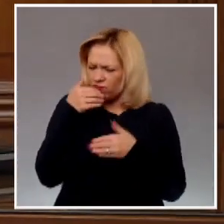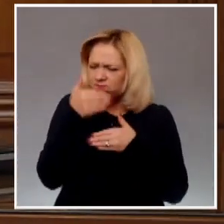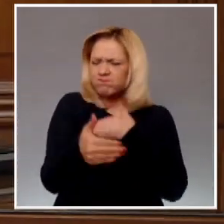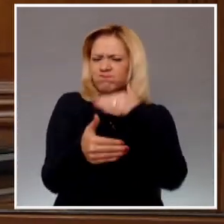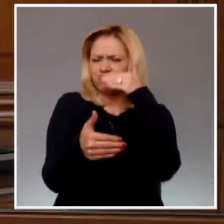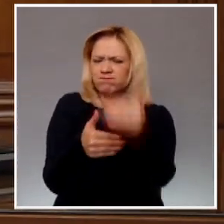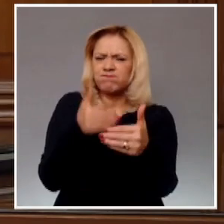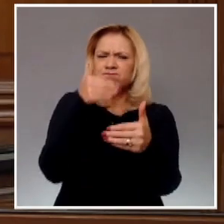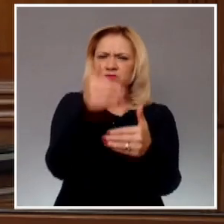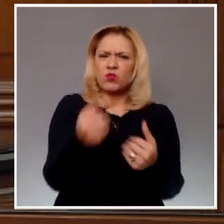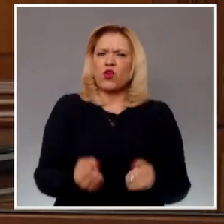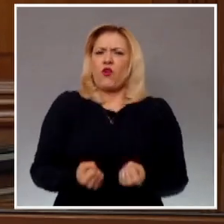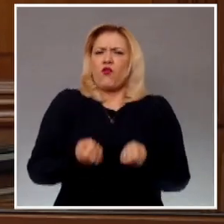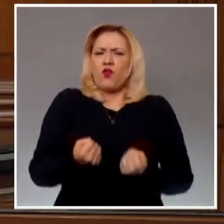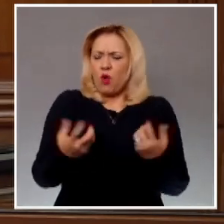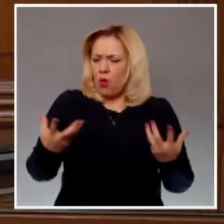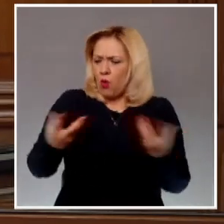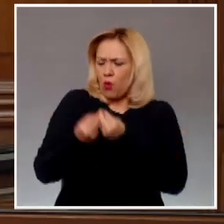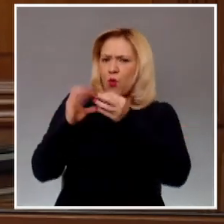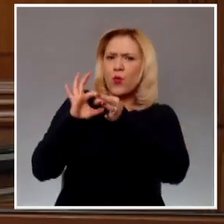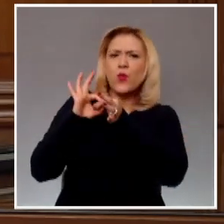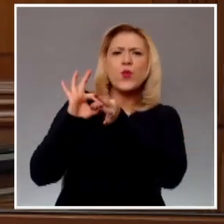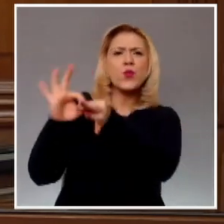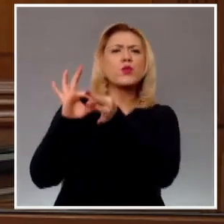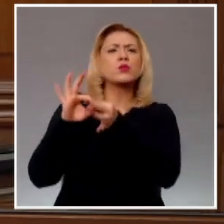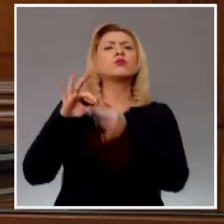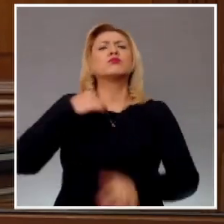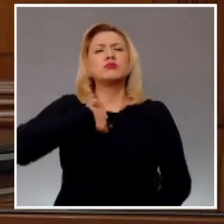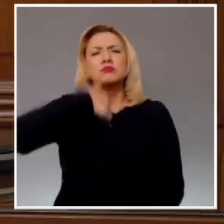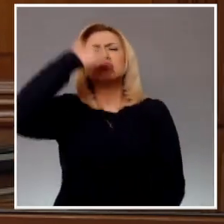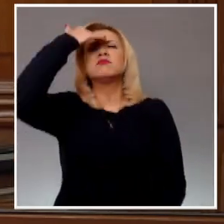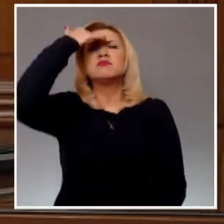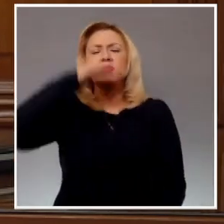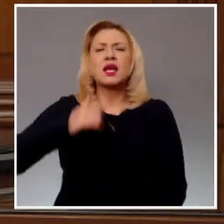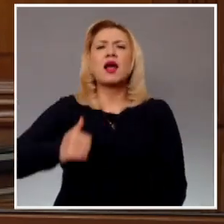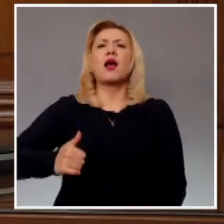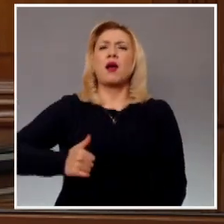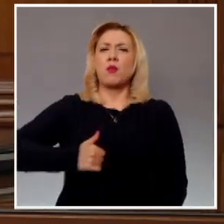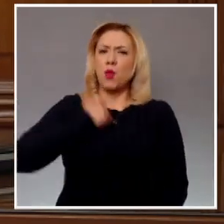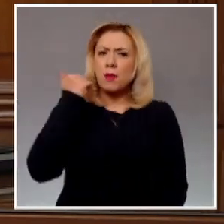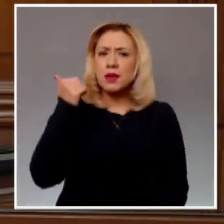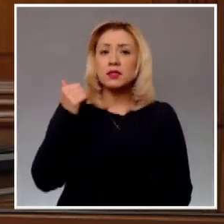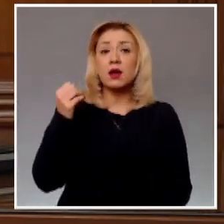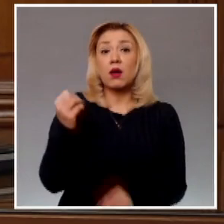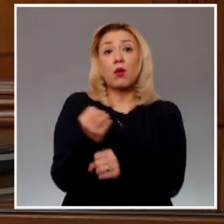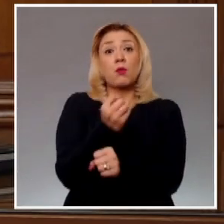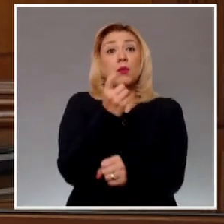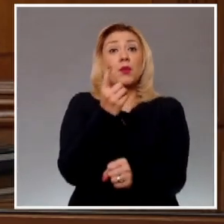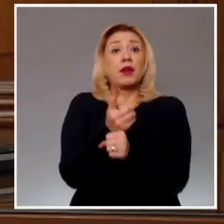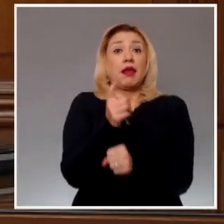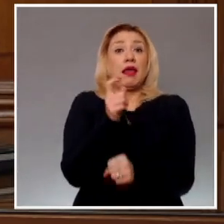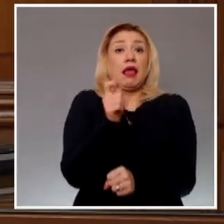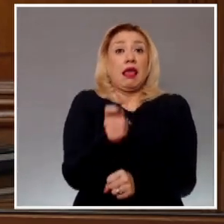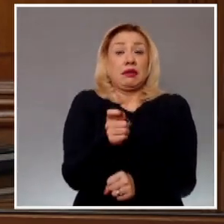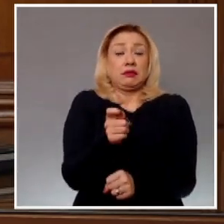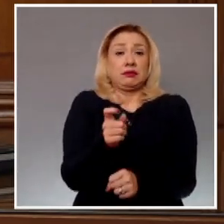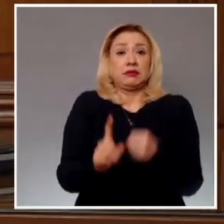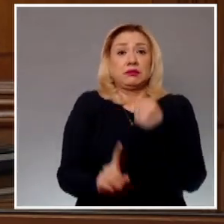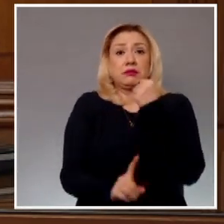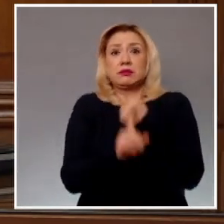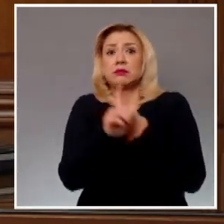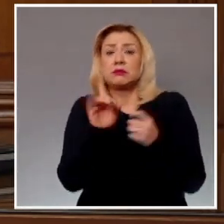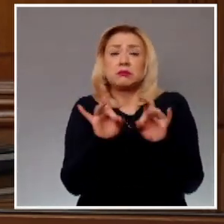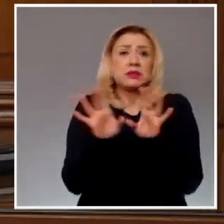que sabremos aprovechar la oportunidad que representa todo reto en beneficio del